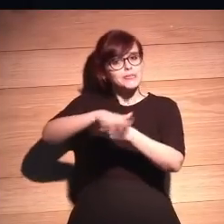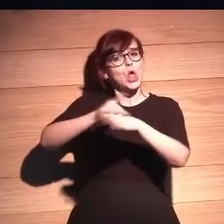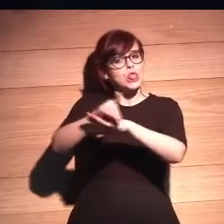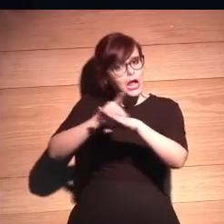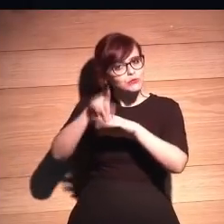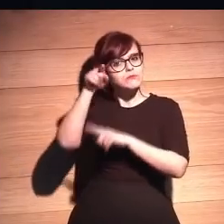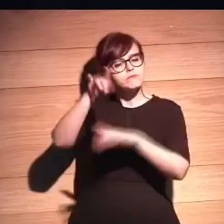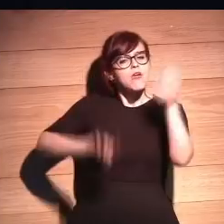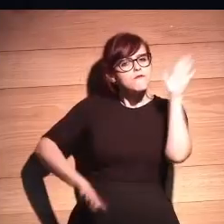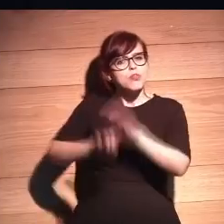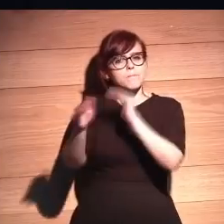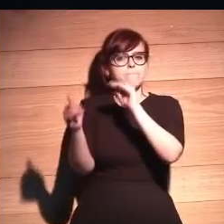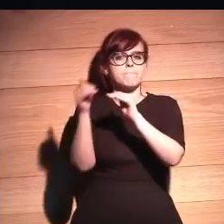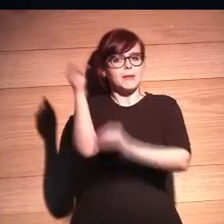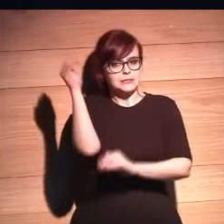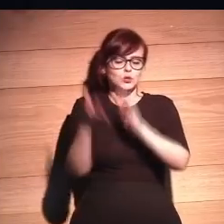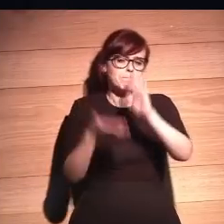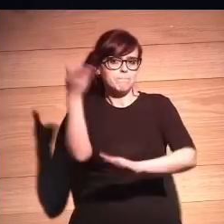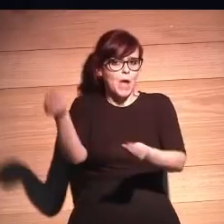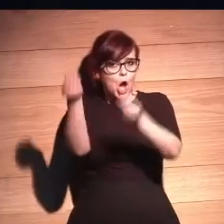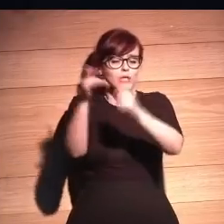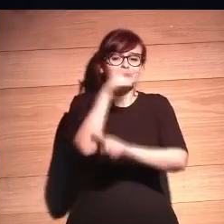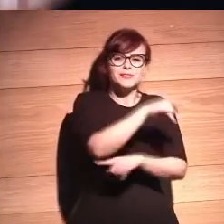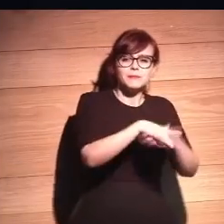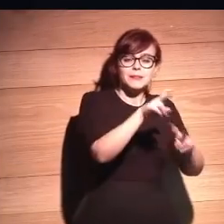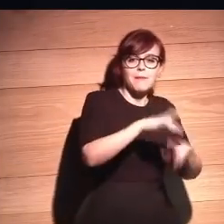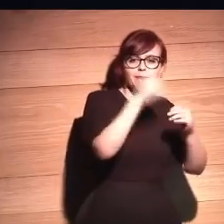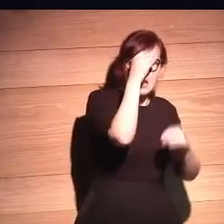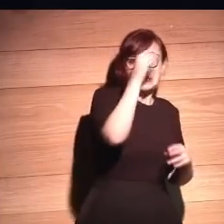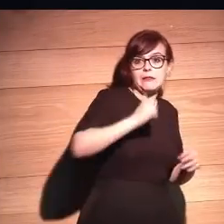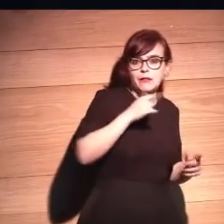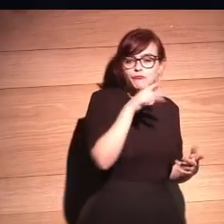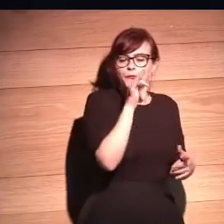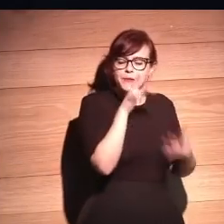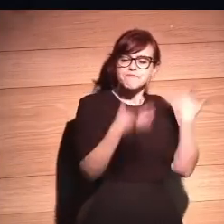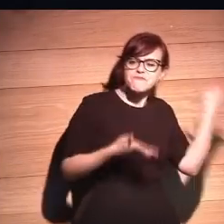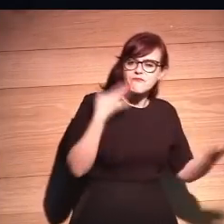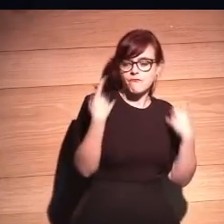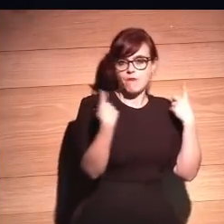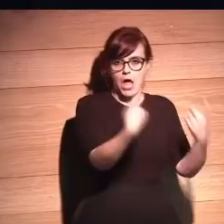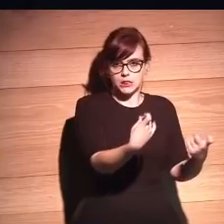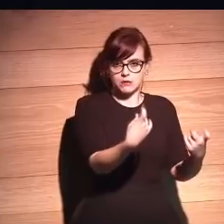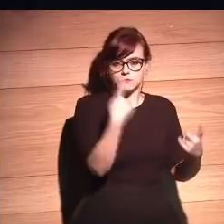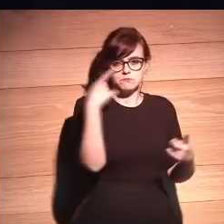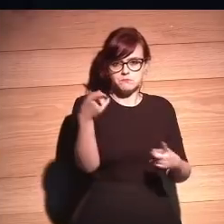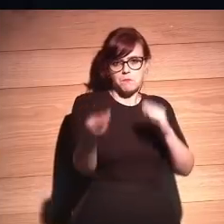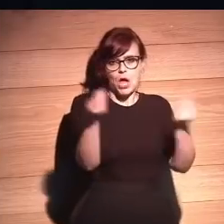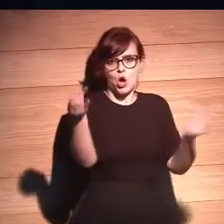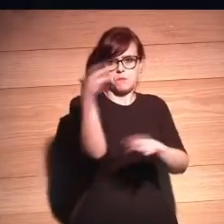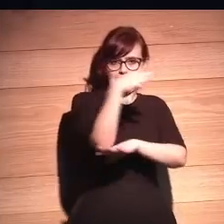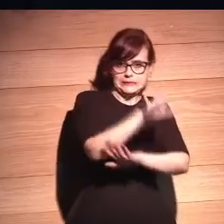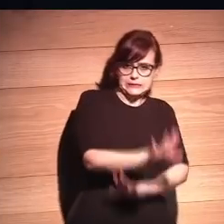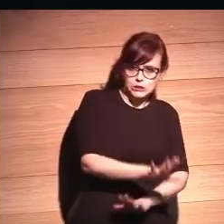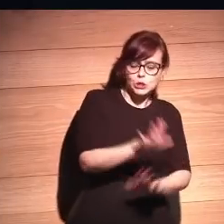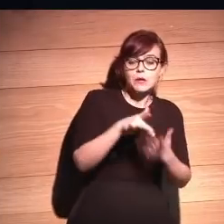es más consciente de que ponen sus datos en manos de corporaciones y hay más gente reticente que